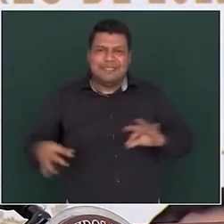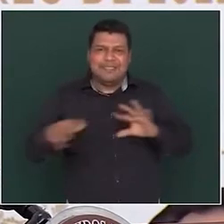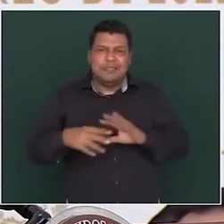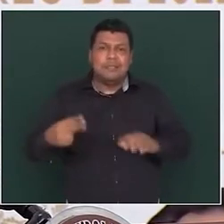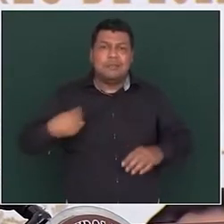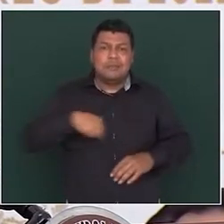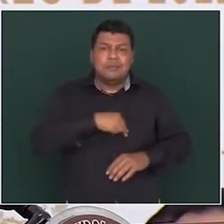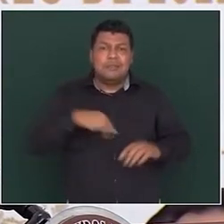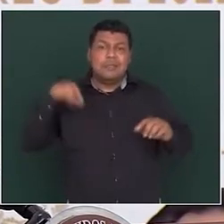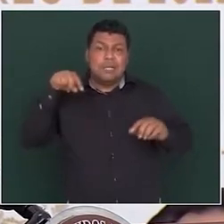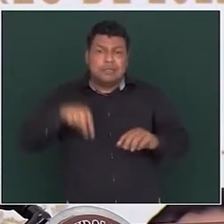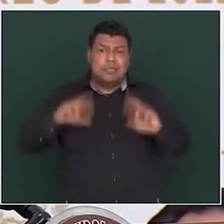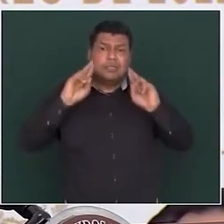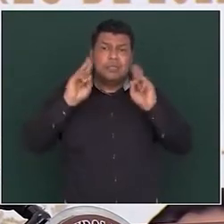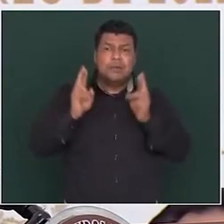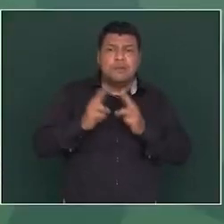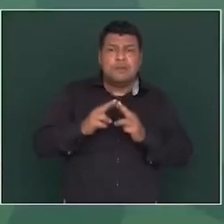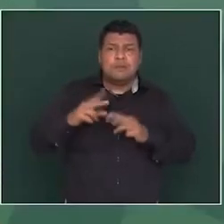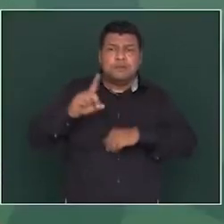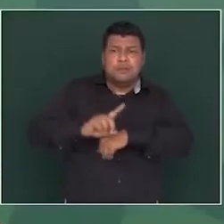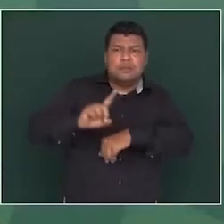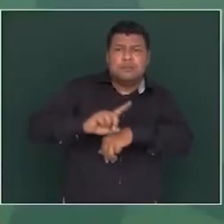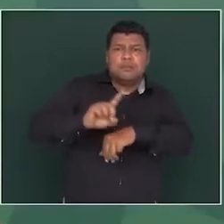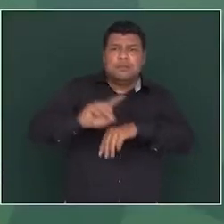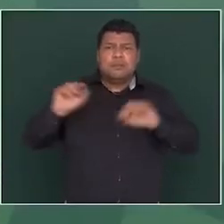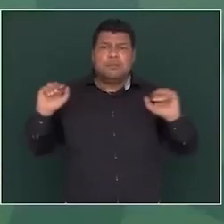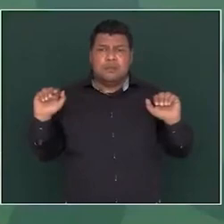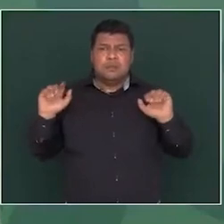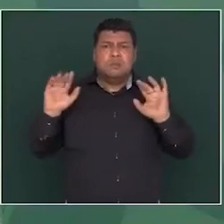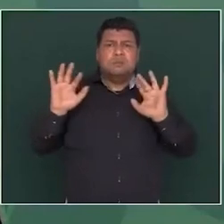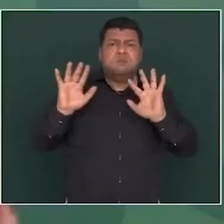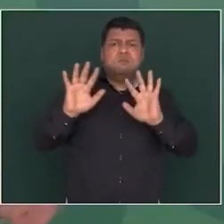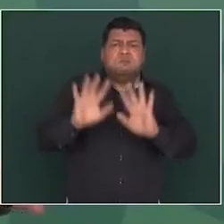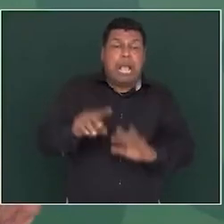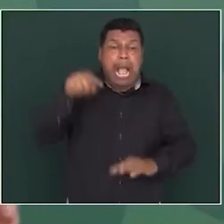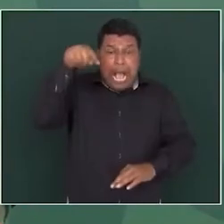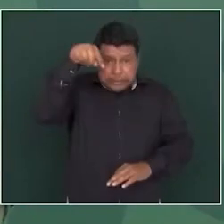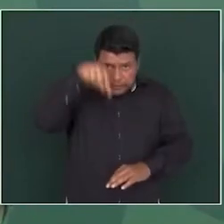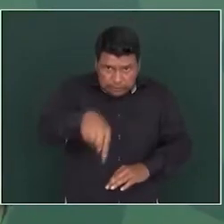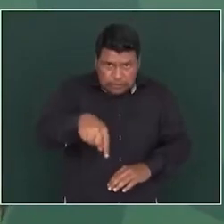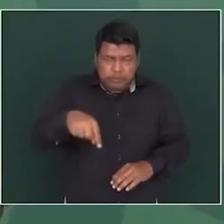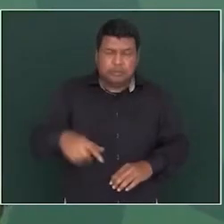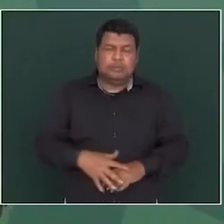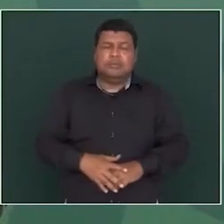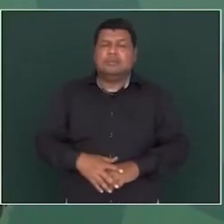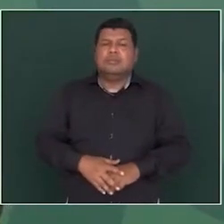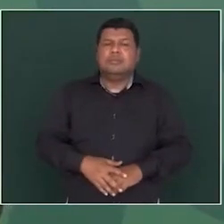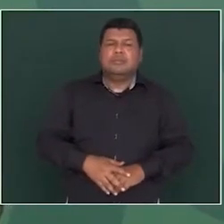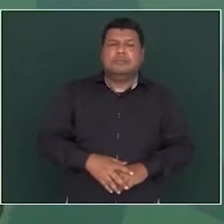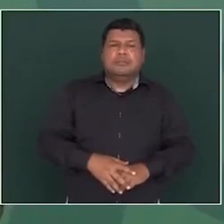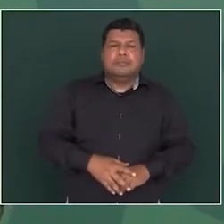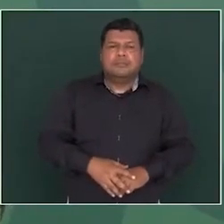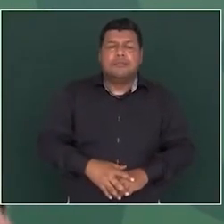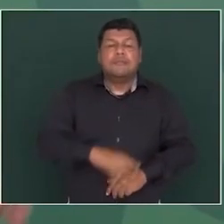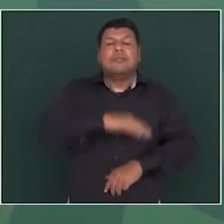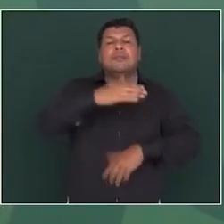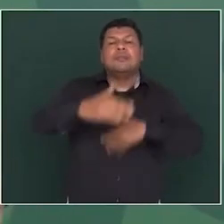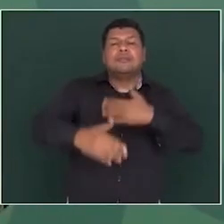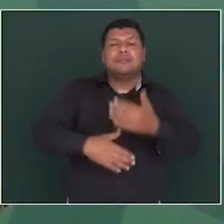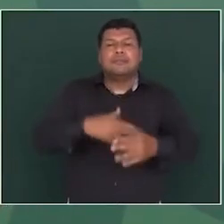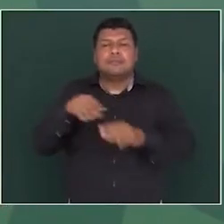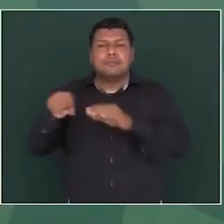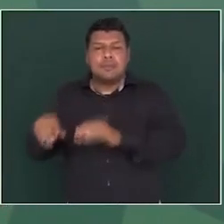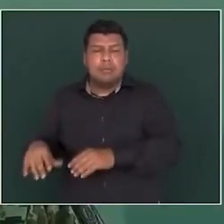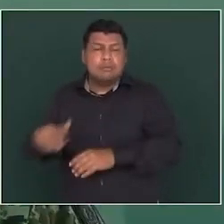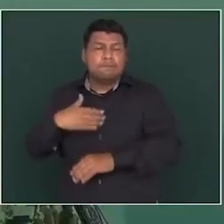reunión del gabinete de seguridad la conferencia de prensa y después nos trasladaremos